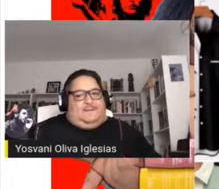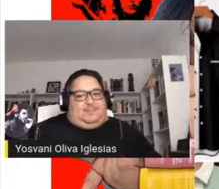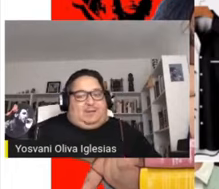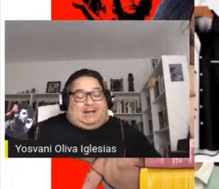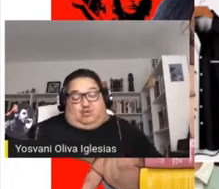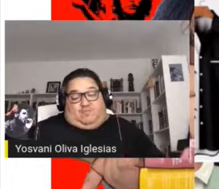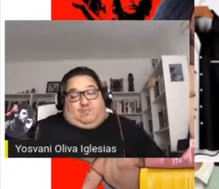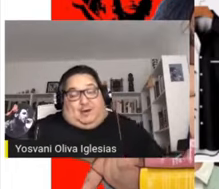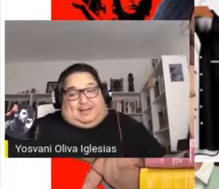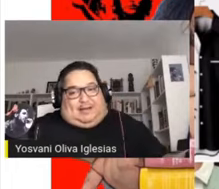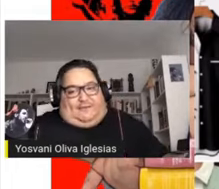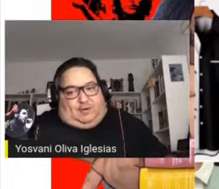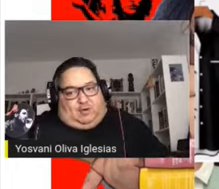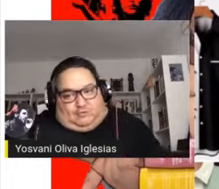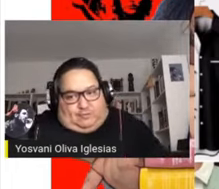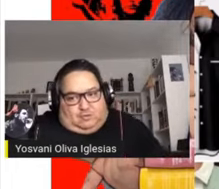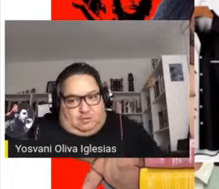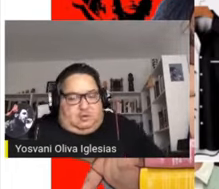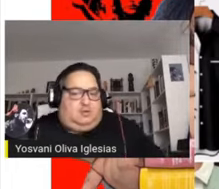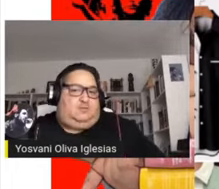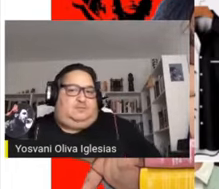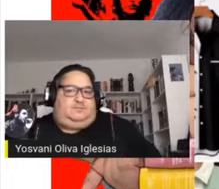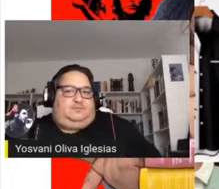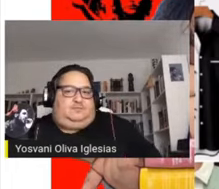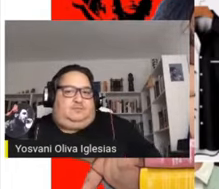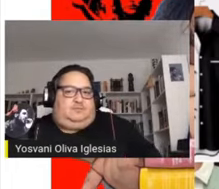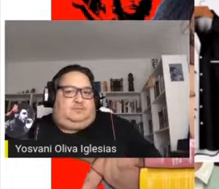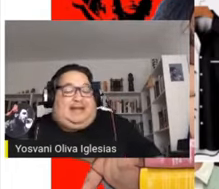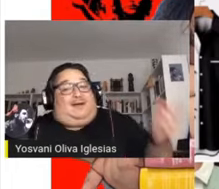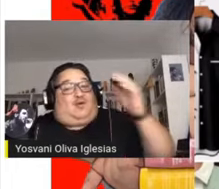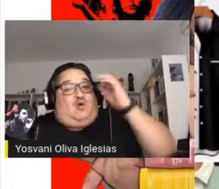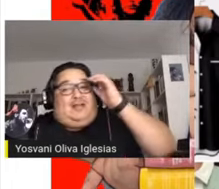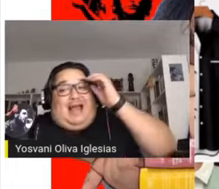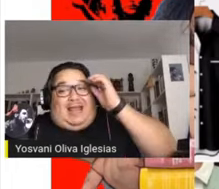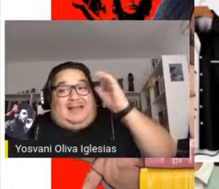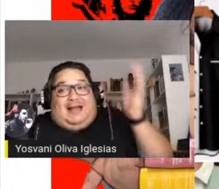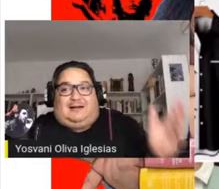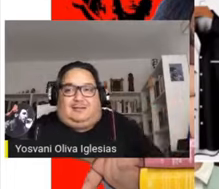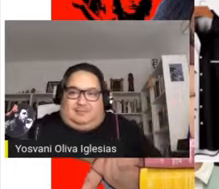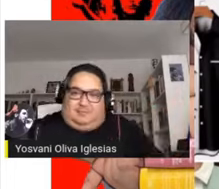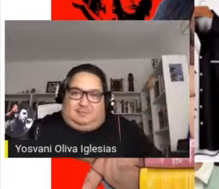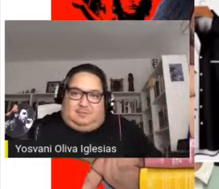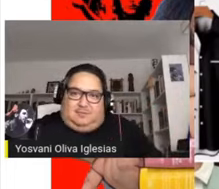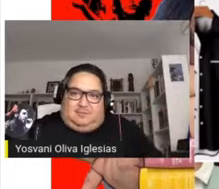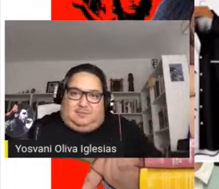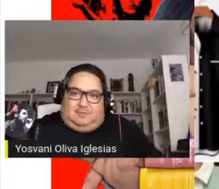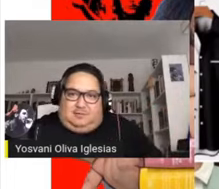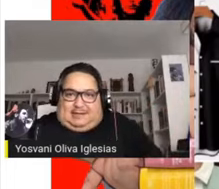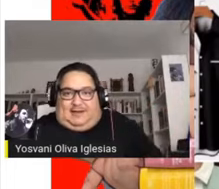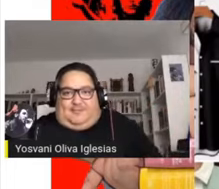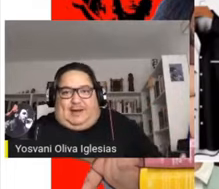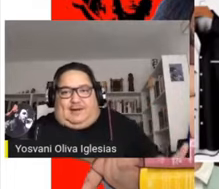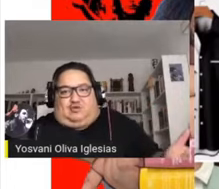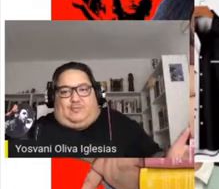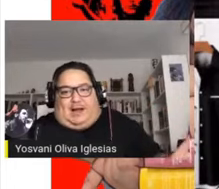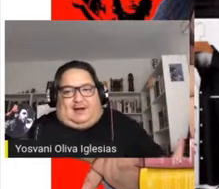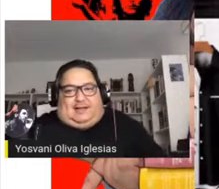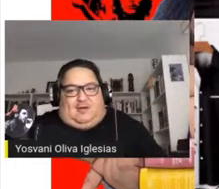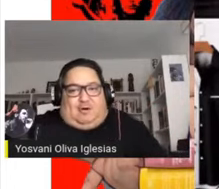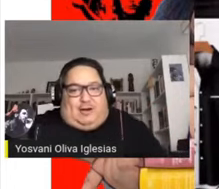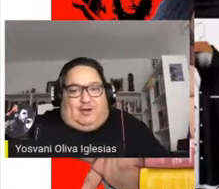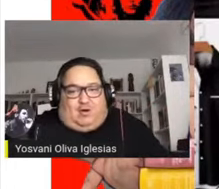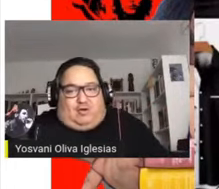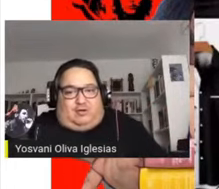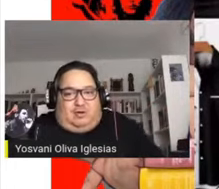a sus poetas y filósofos. El Coney Island, ese inmenso